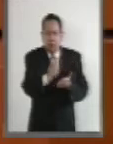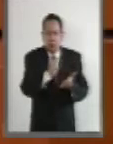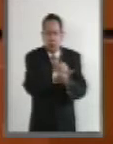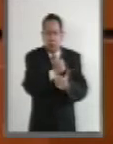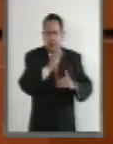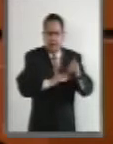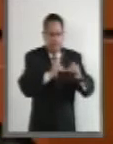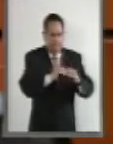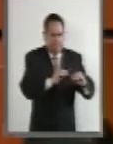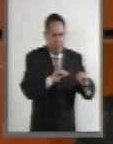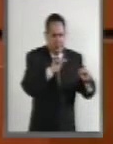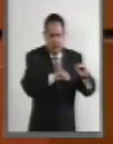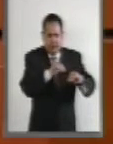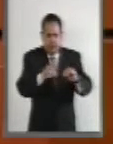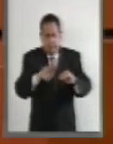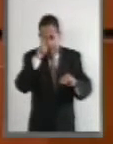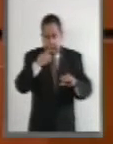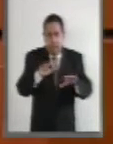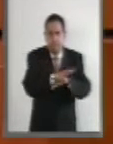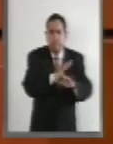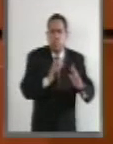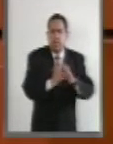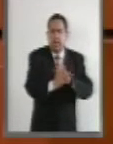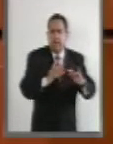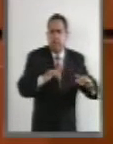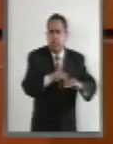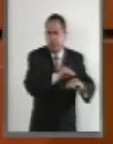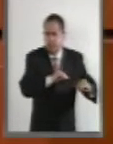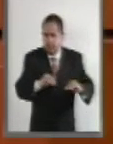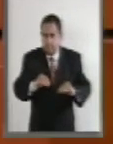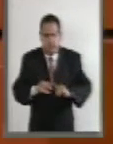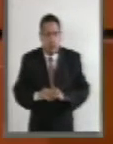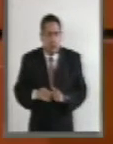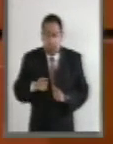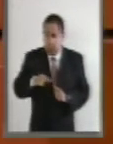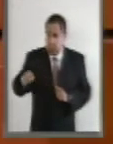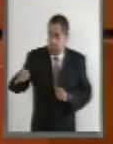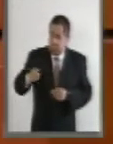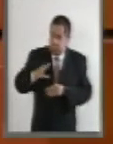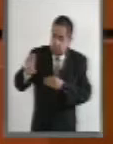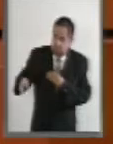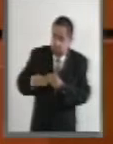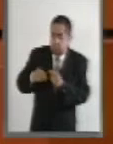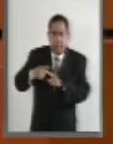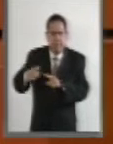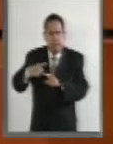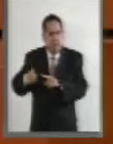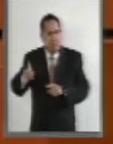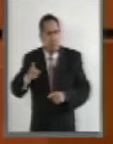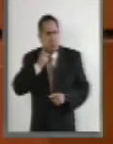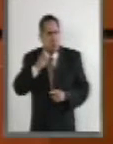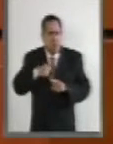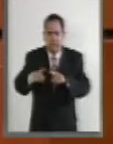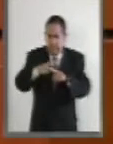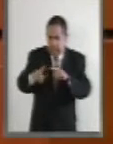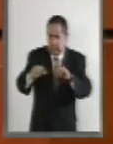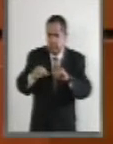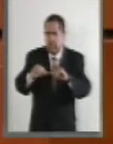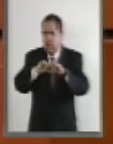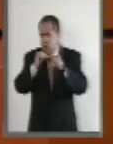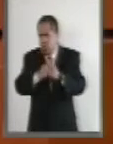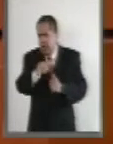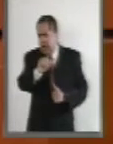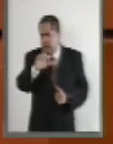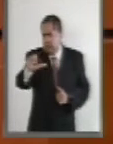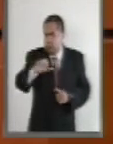humanos en materia de movilidad. Misma que contó con el acompañamiento de diversos actores y organizaciones de la sociedad